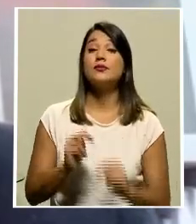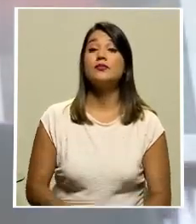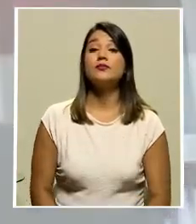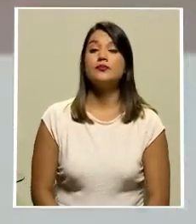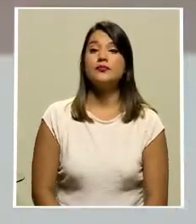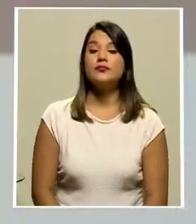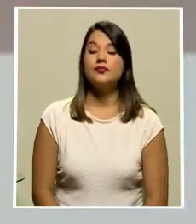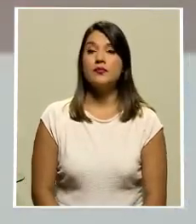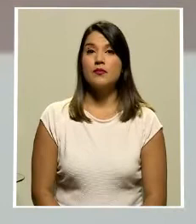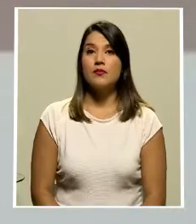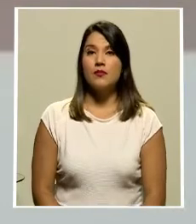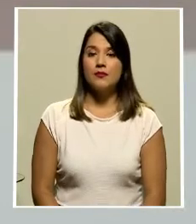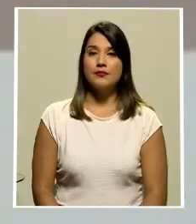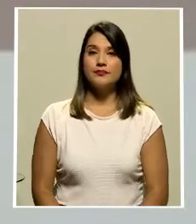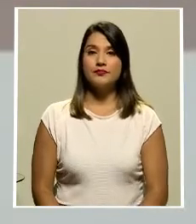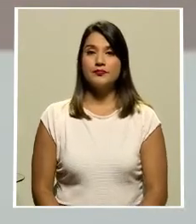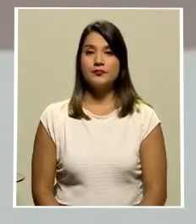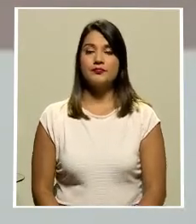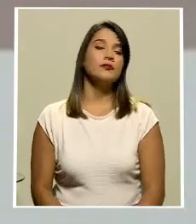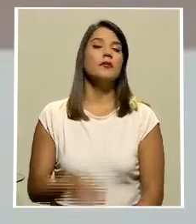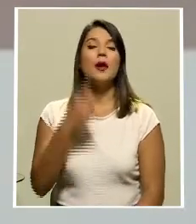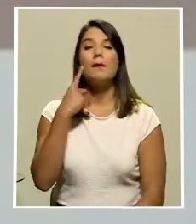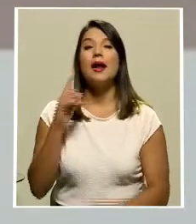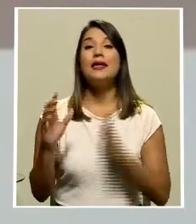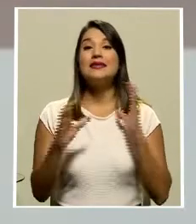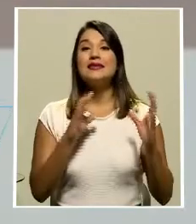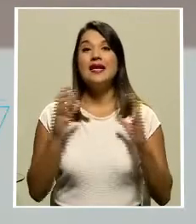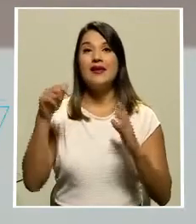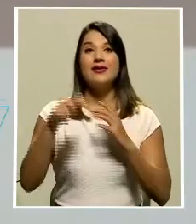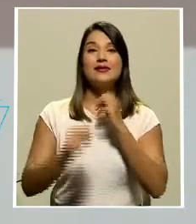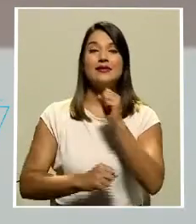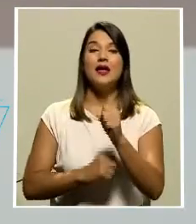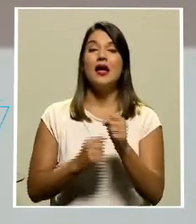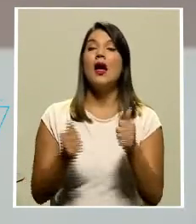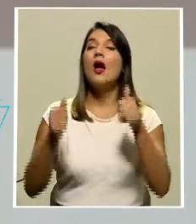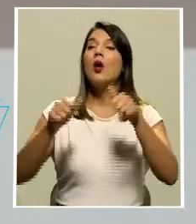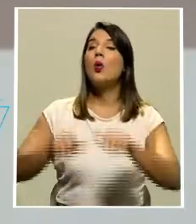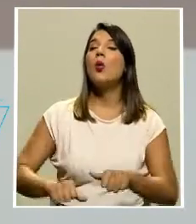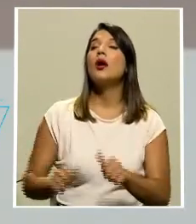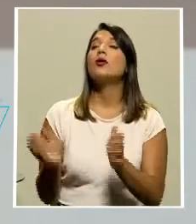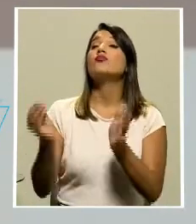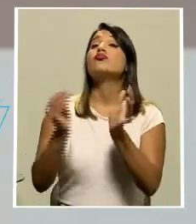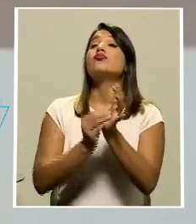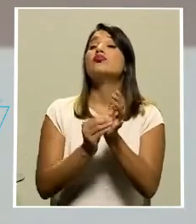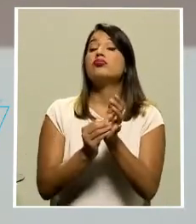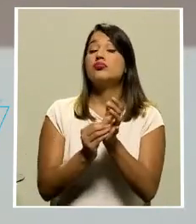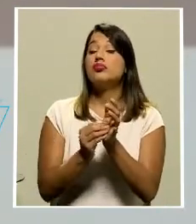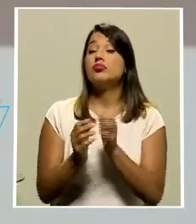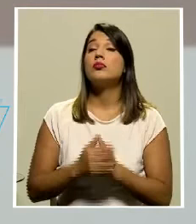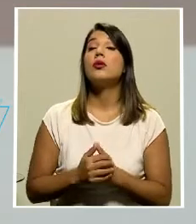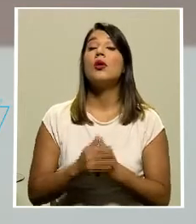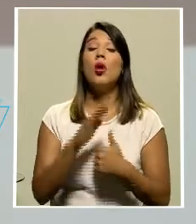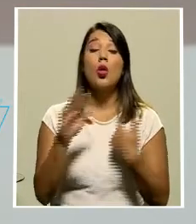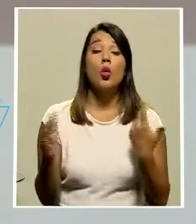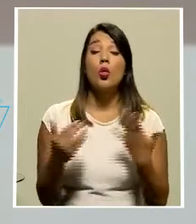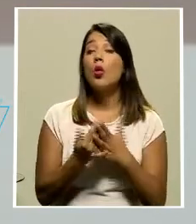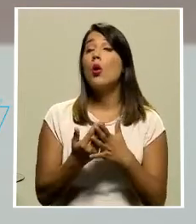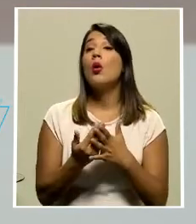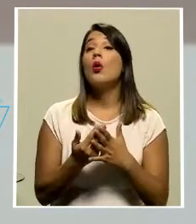en el marco de este acuerdo se pusieron consideraciones o condicionantes donde